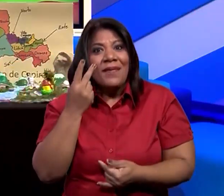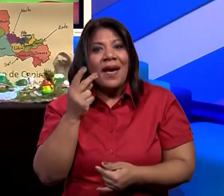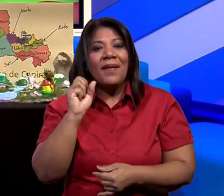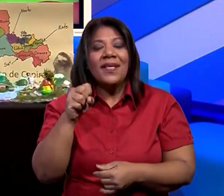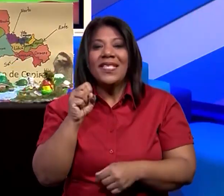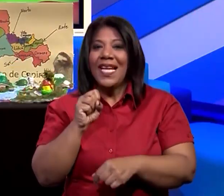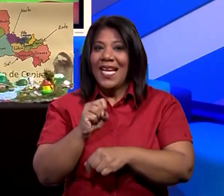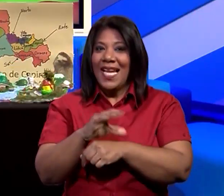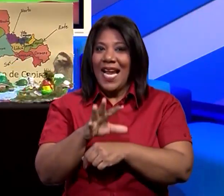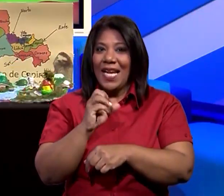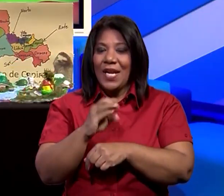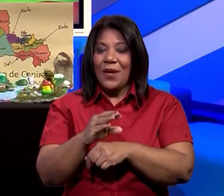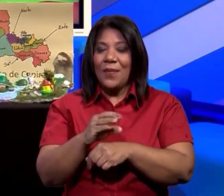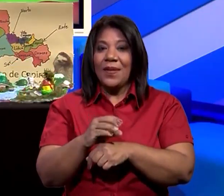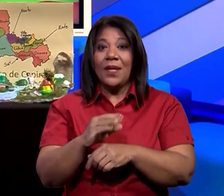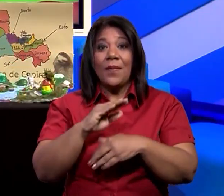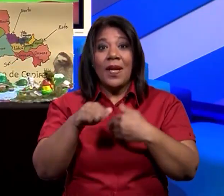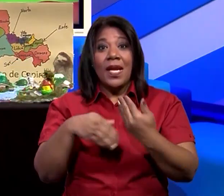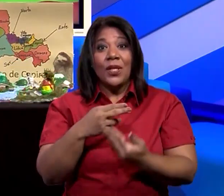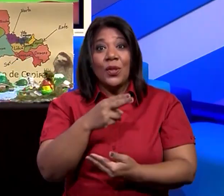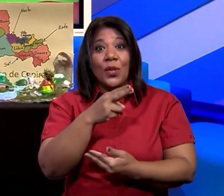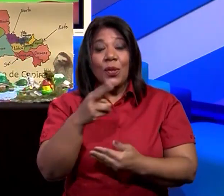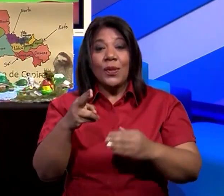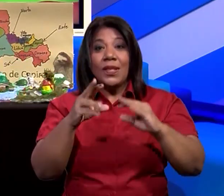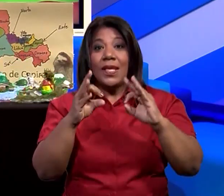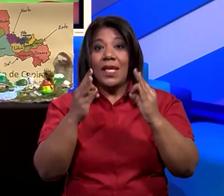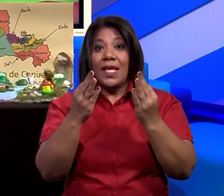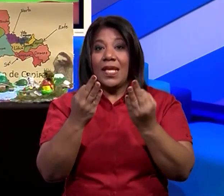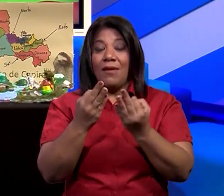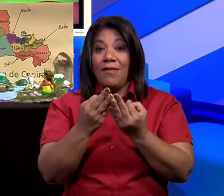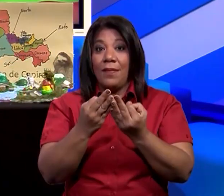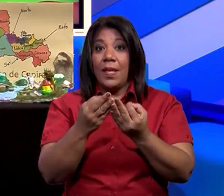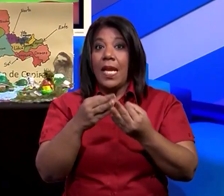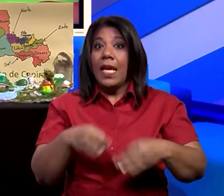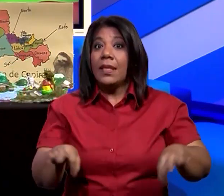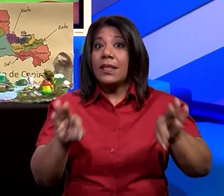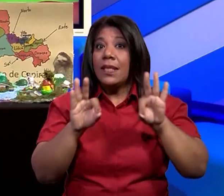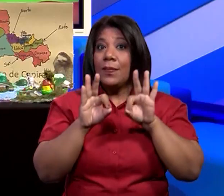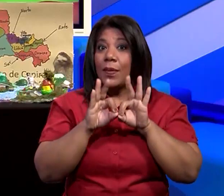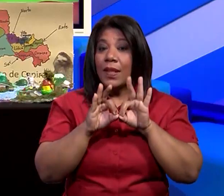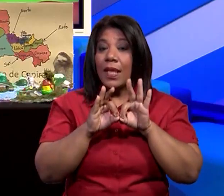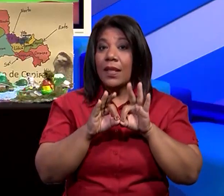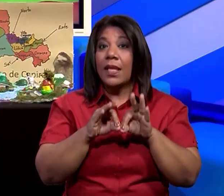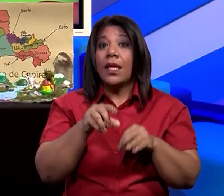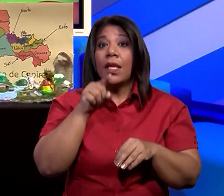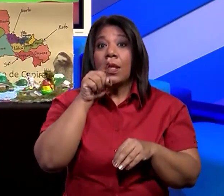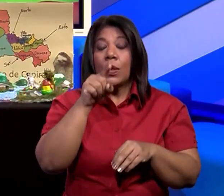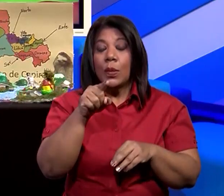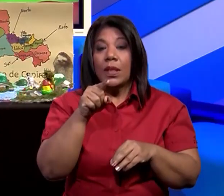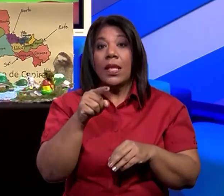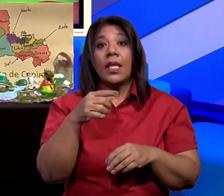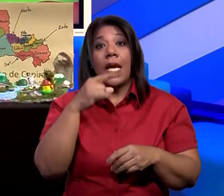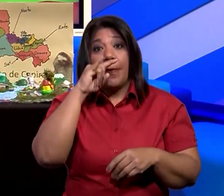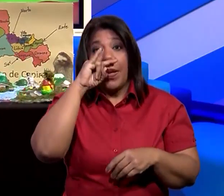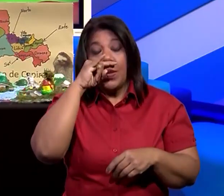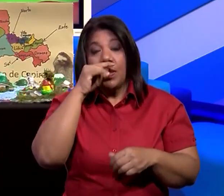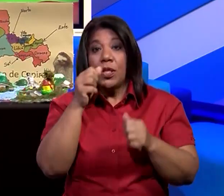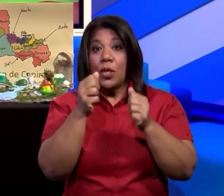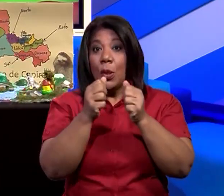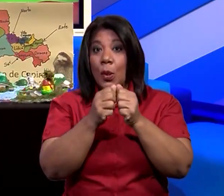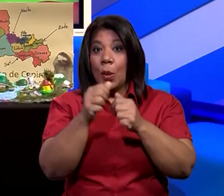Recuerden familia, con los niños que tengan en casa con discapacidad